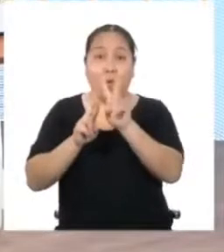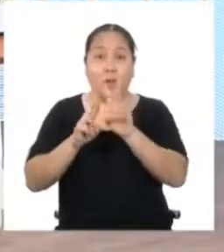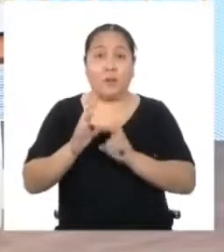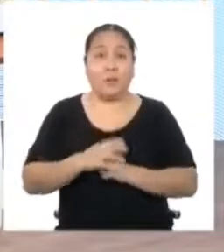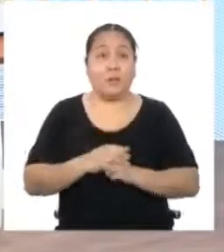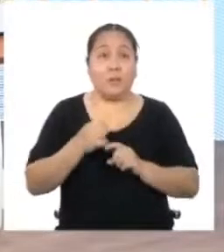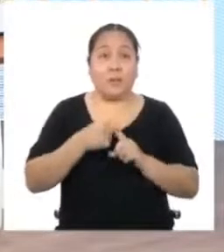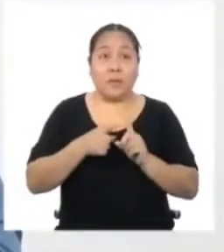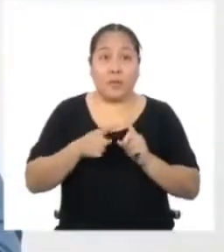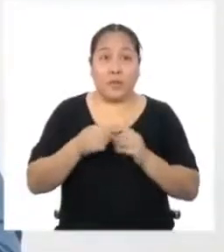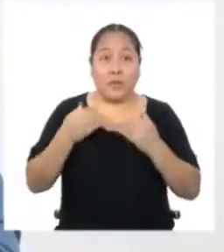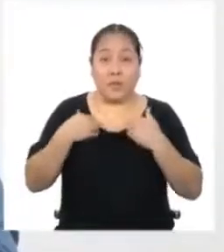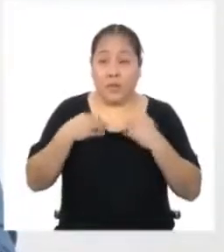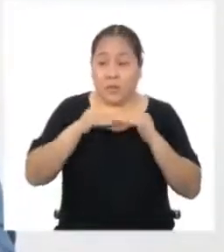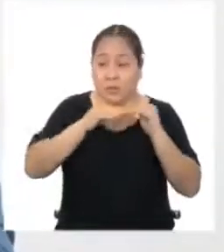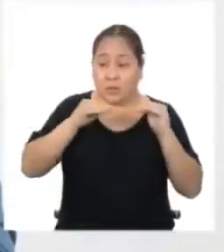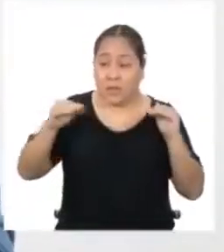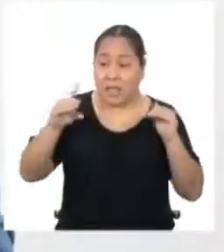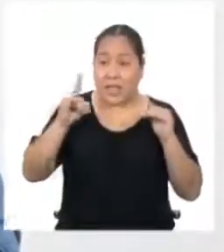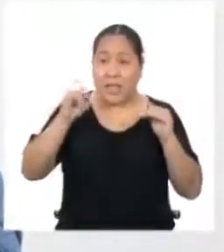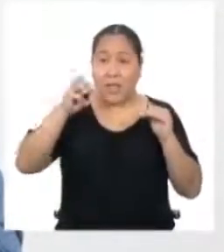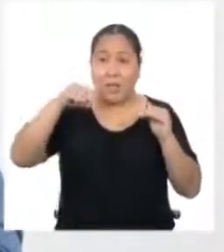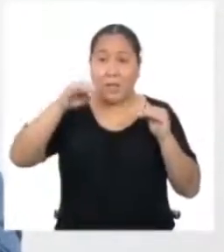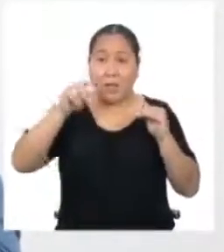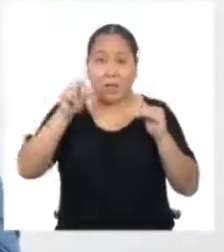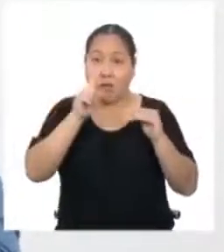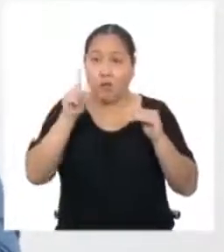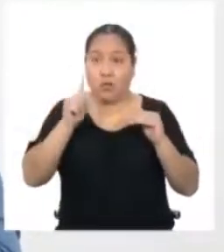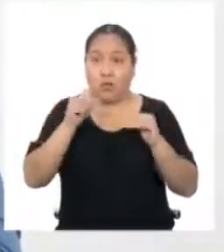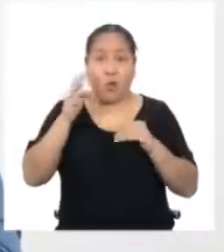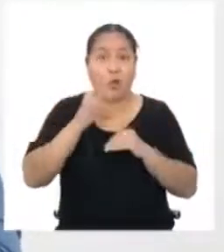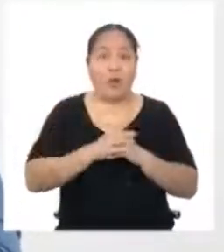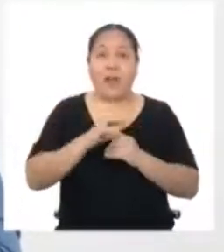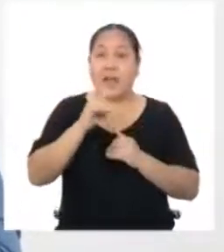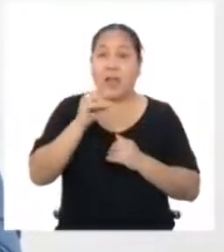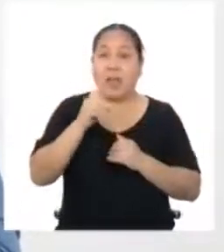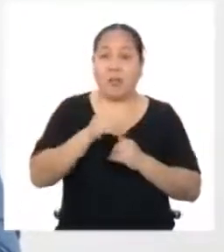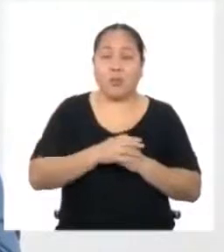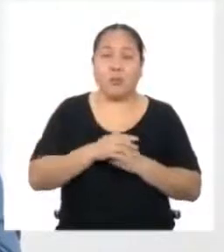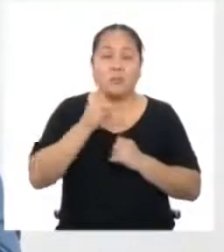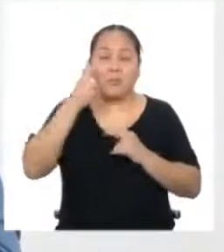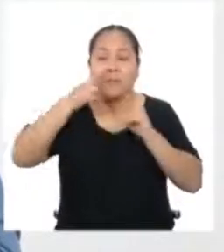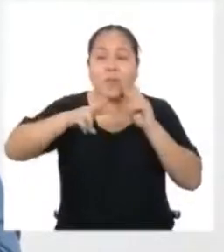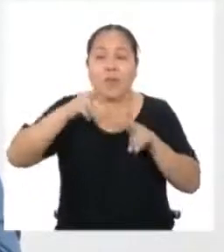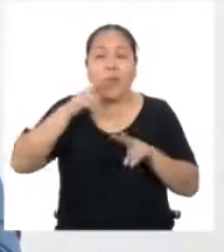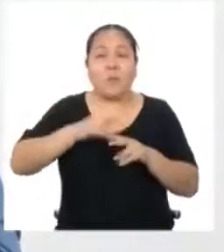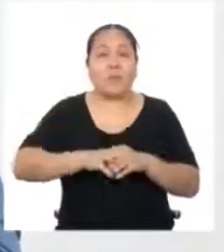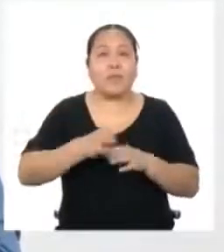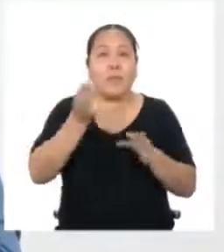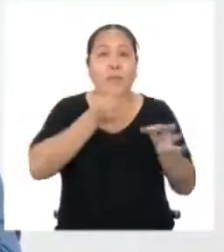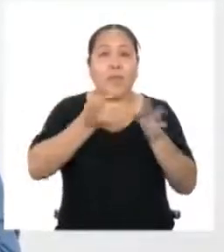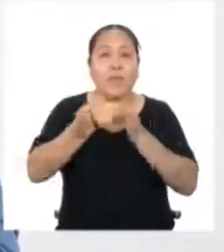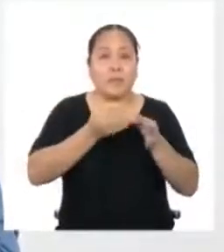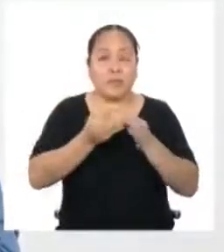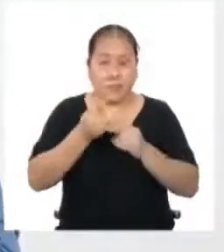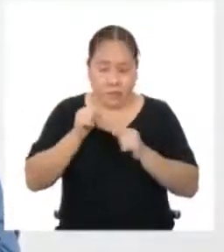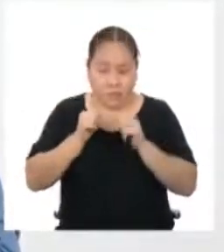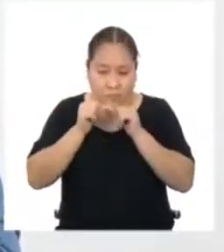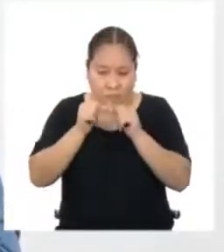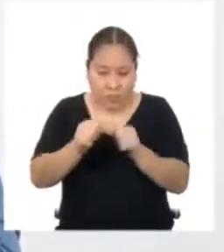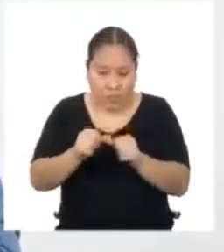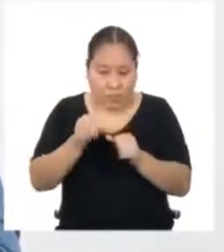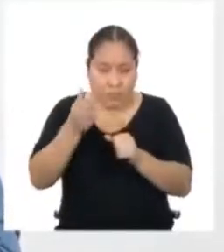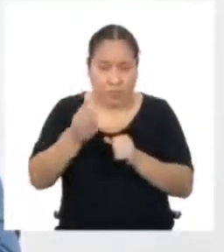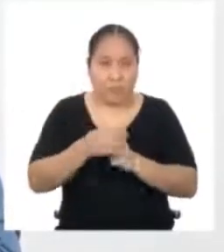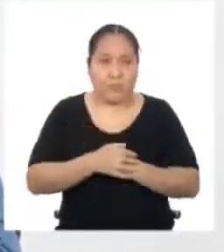el diámetro, no el radio Volviendo a las definiciones de estos dos términos Vamos a encontrar el camino para seguir avanzando